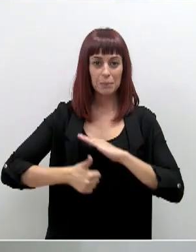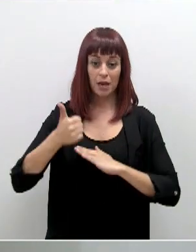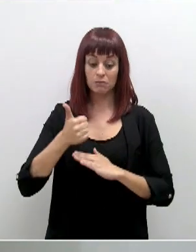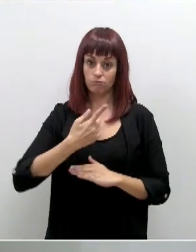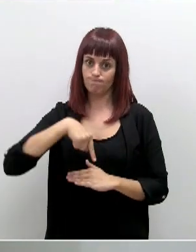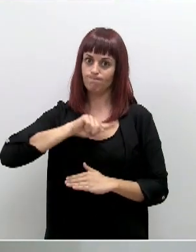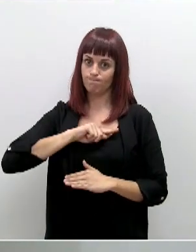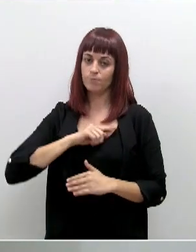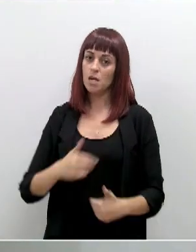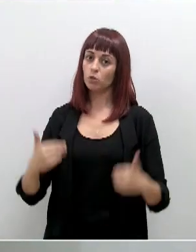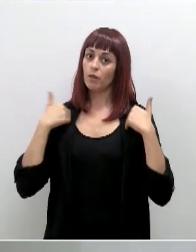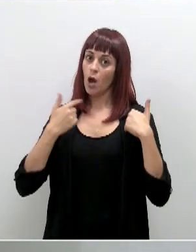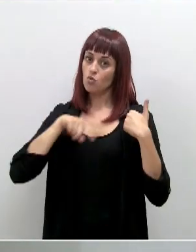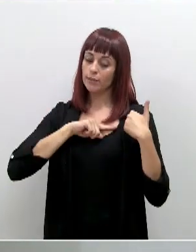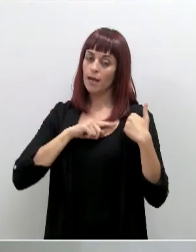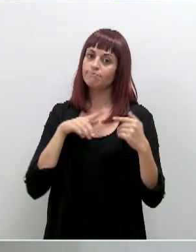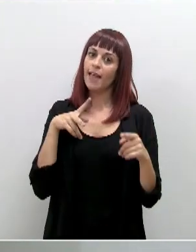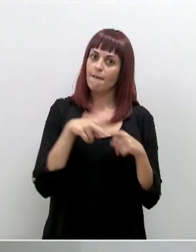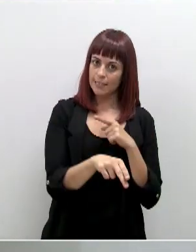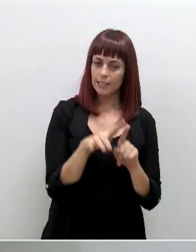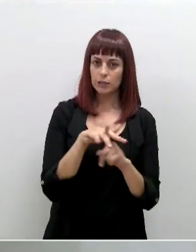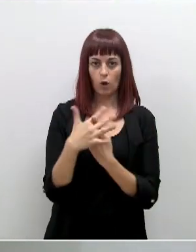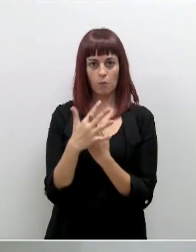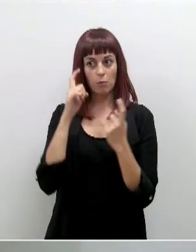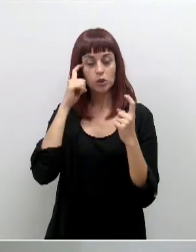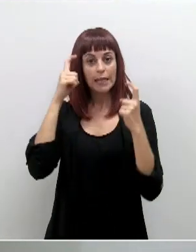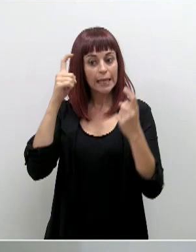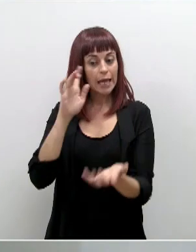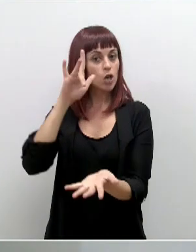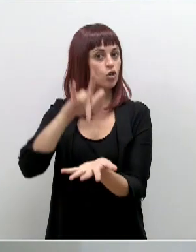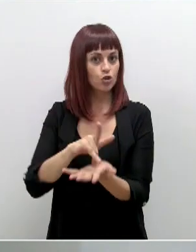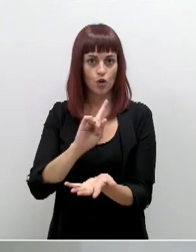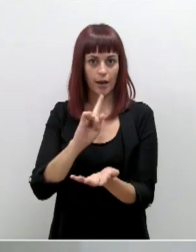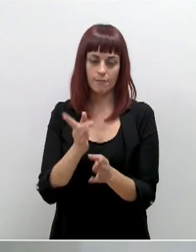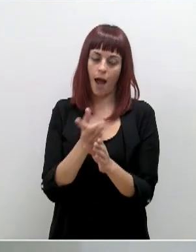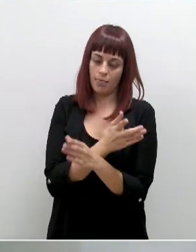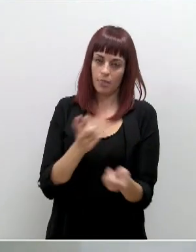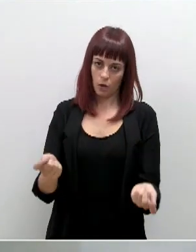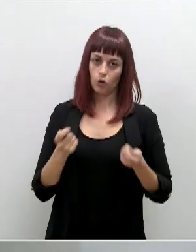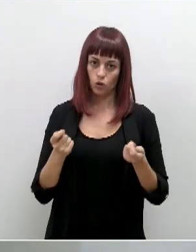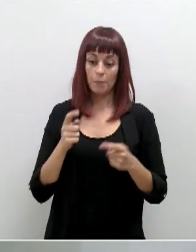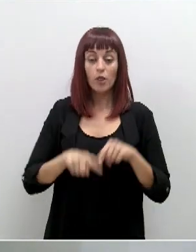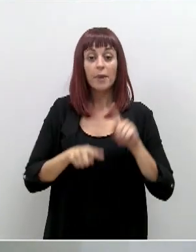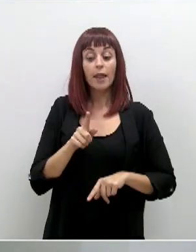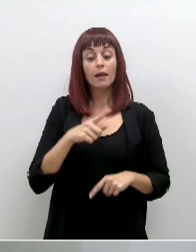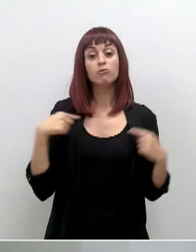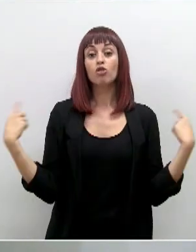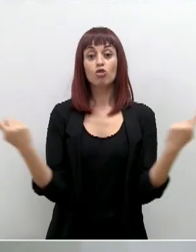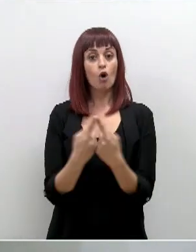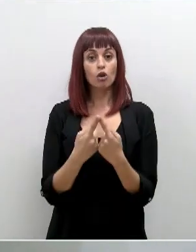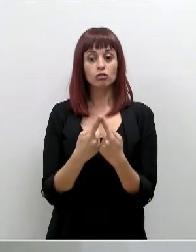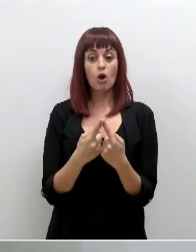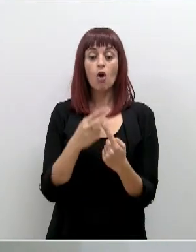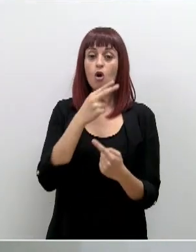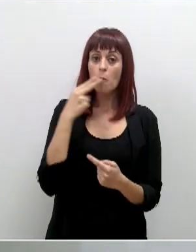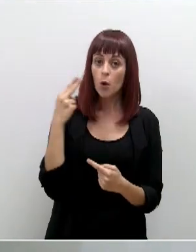manos evitar llegar a esta situación. Tenemos que procurar que esto no suceda y de todos nosotros depende. Solo con el compromiso y sacrificio de